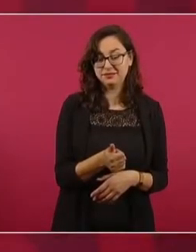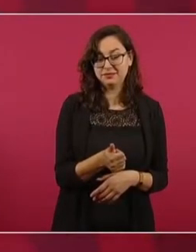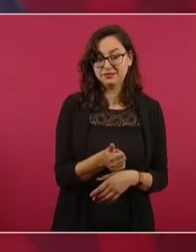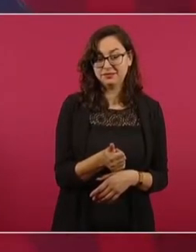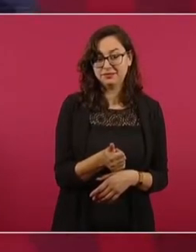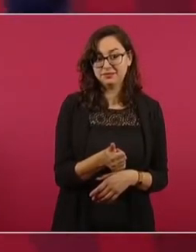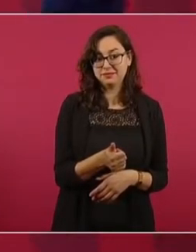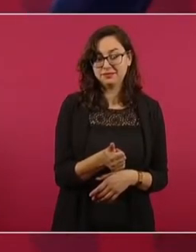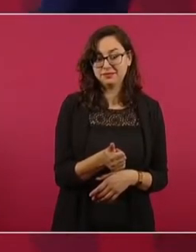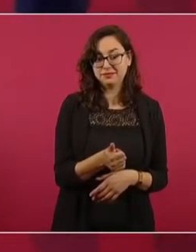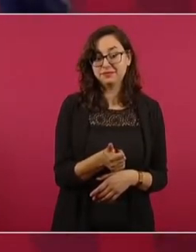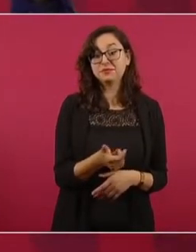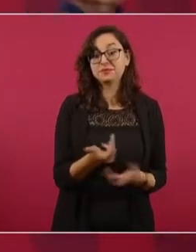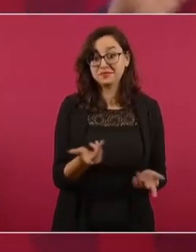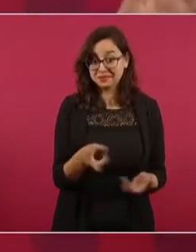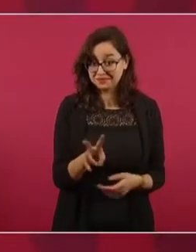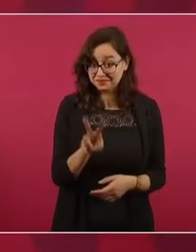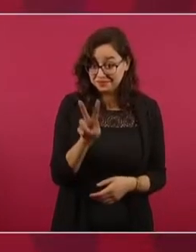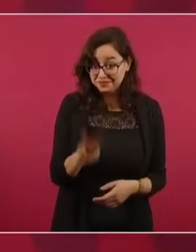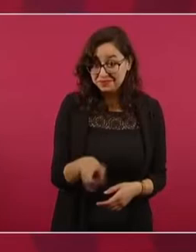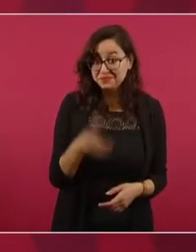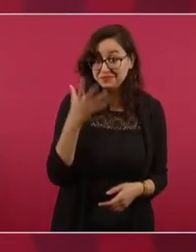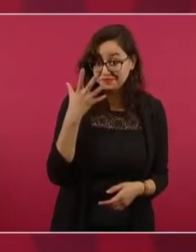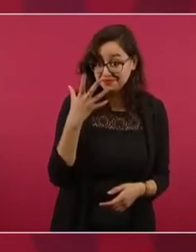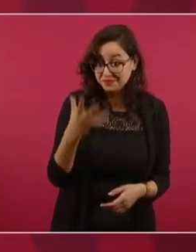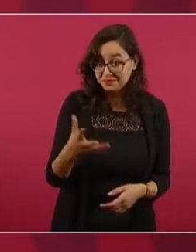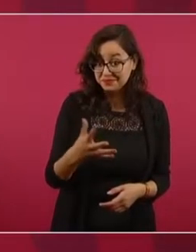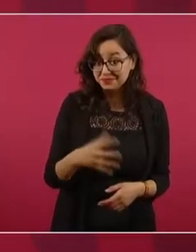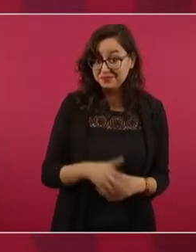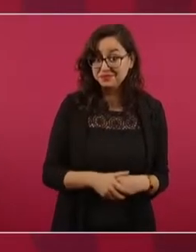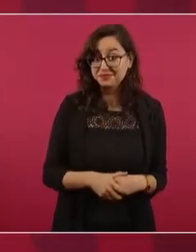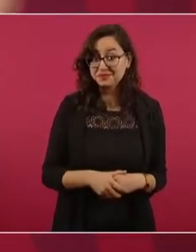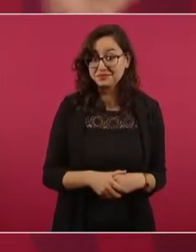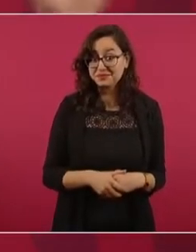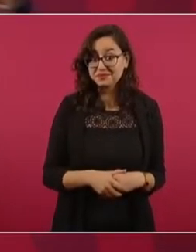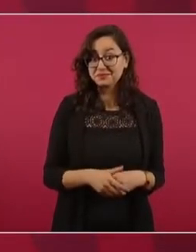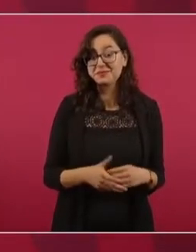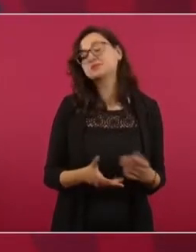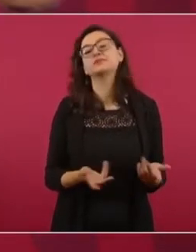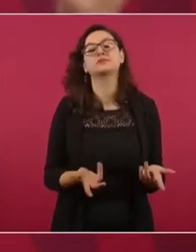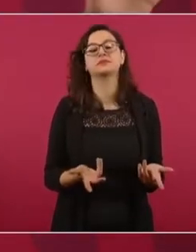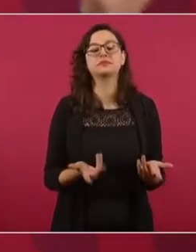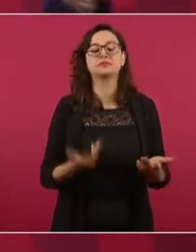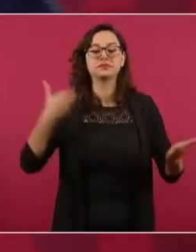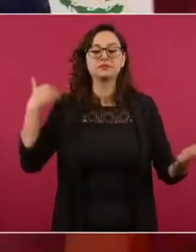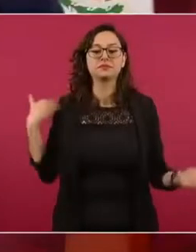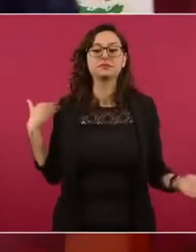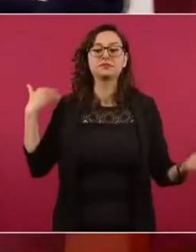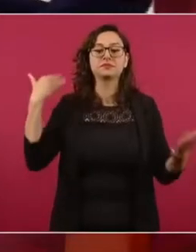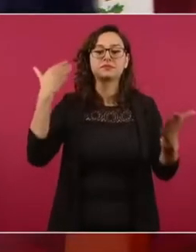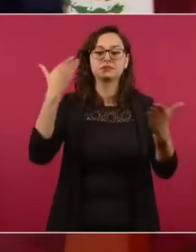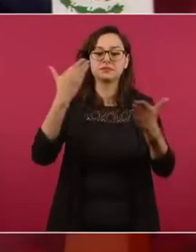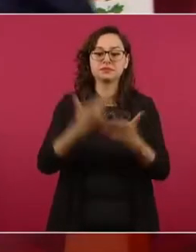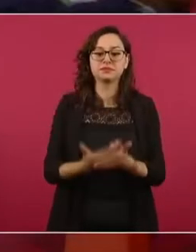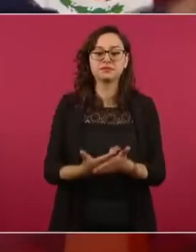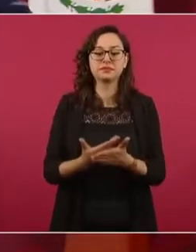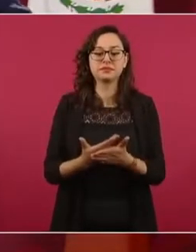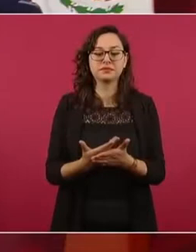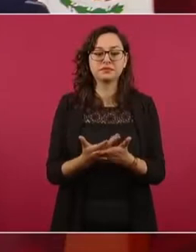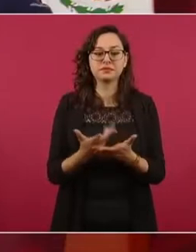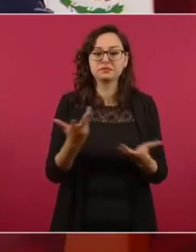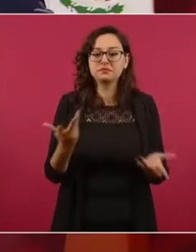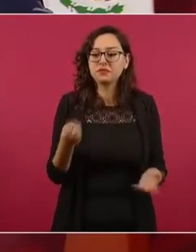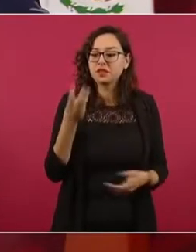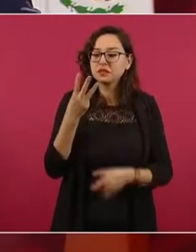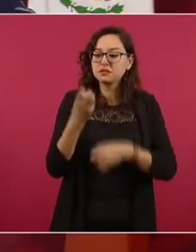Aunque parezca increíble. Todavía no he leído un reportaje